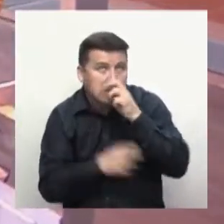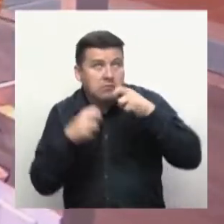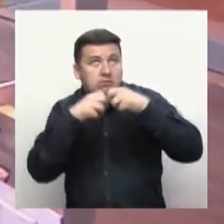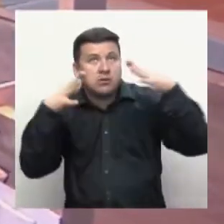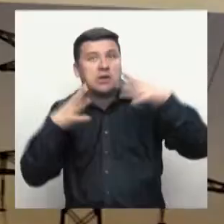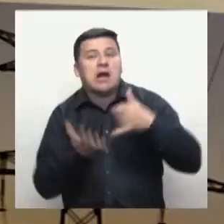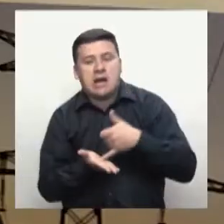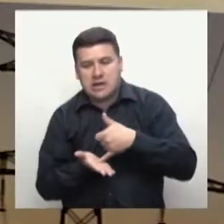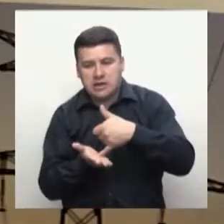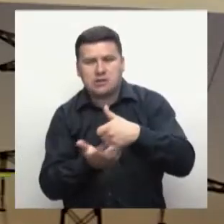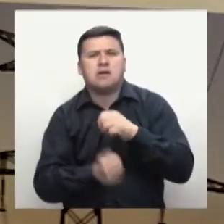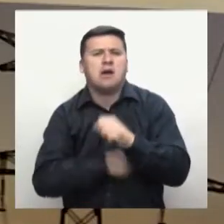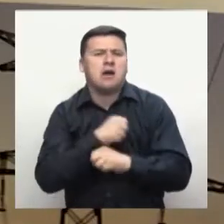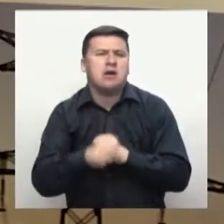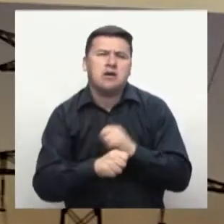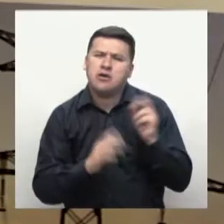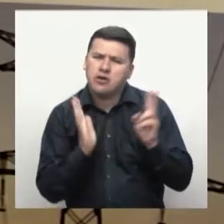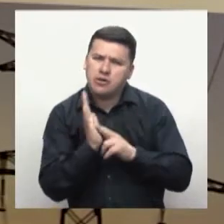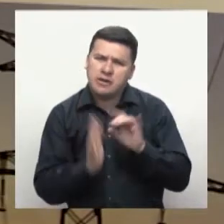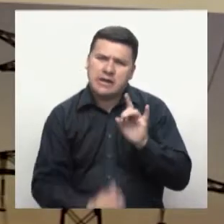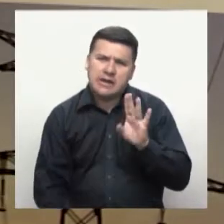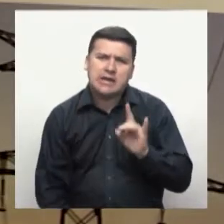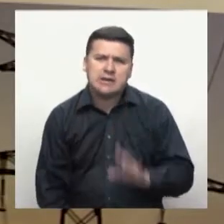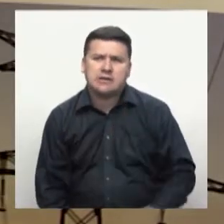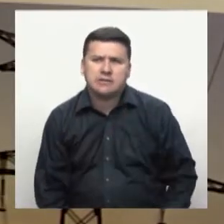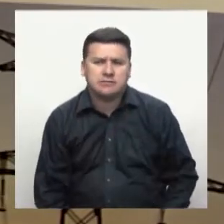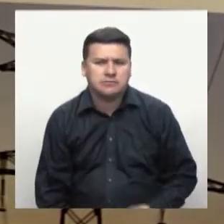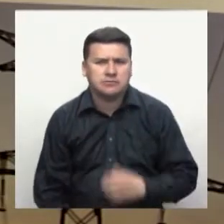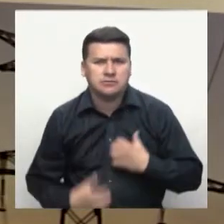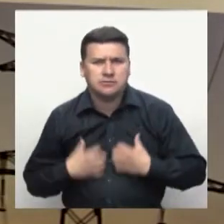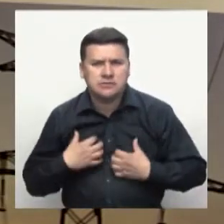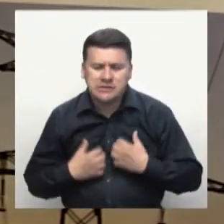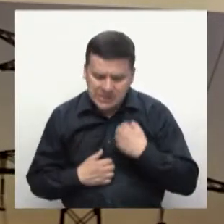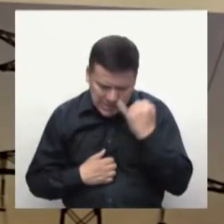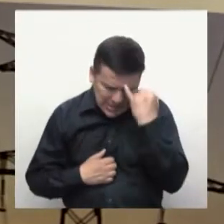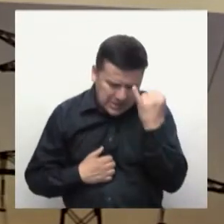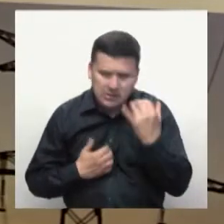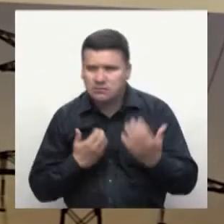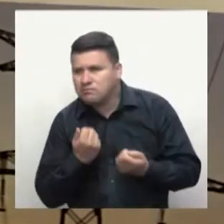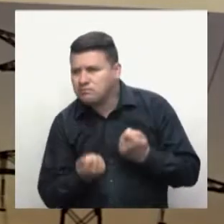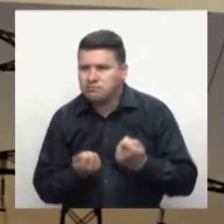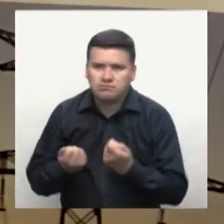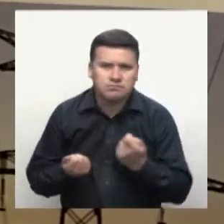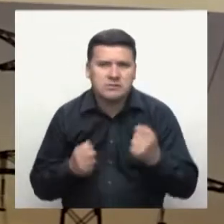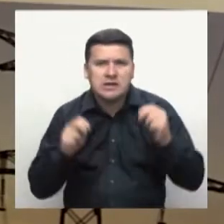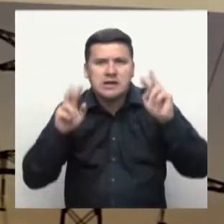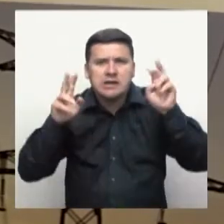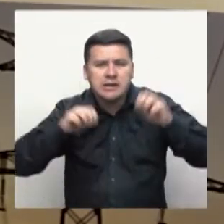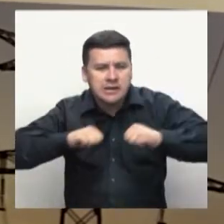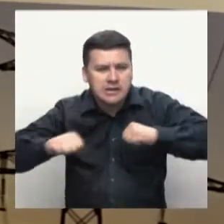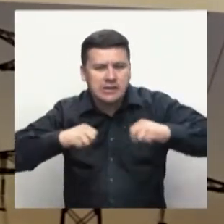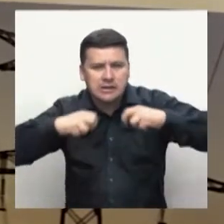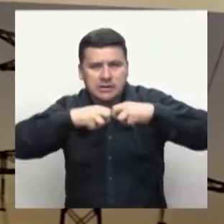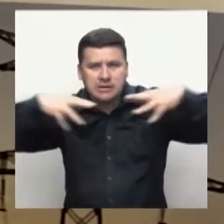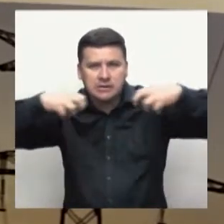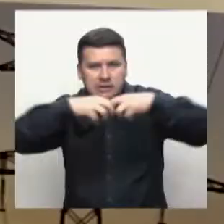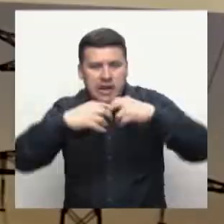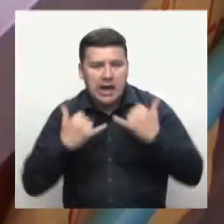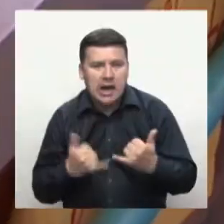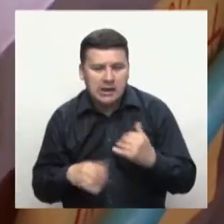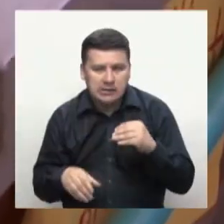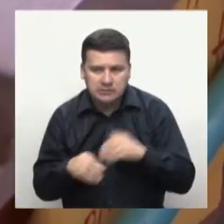2015 a un equipo muy inquieto se le ocurrió entrar en el tema de gestión energética y ahorro energético